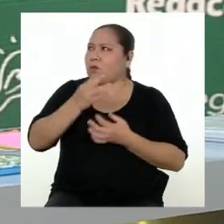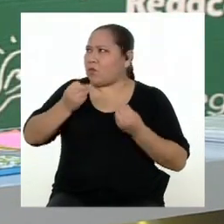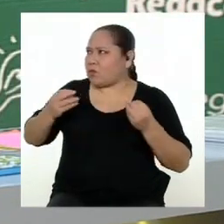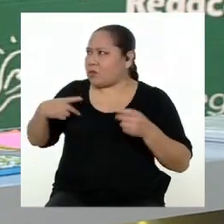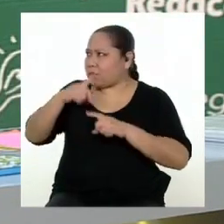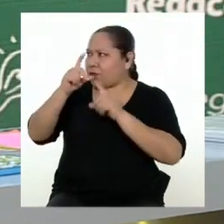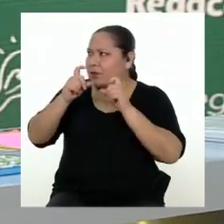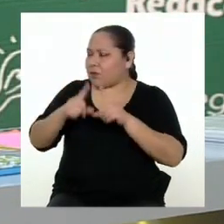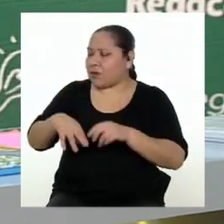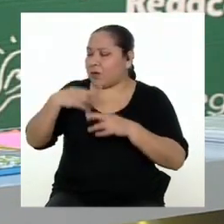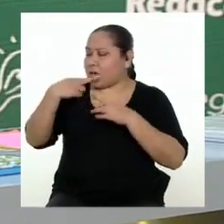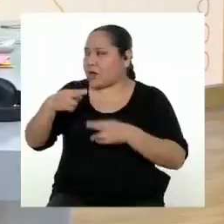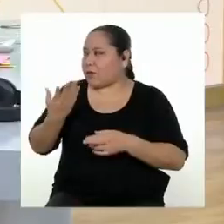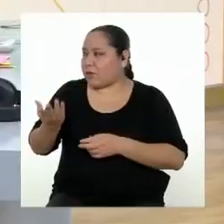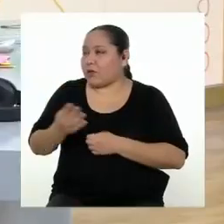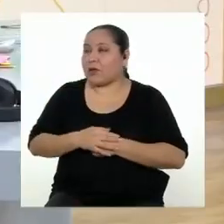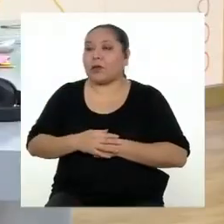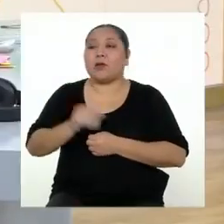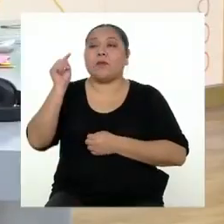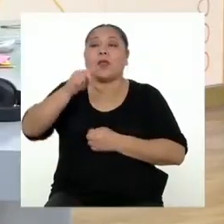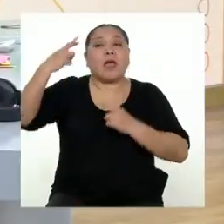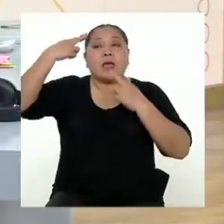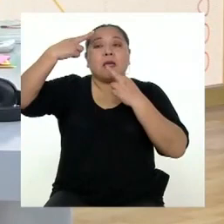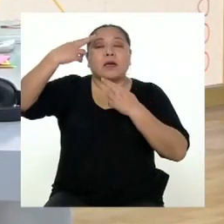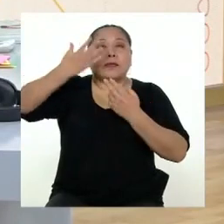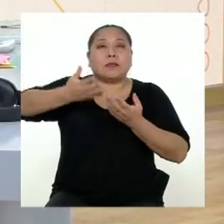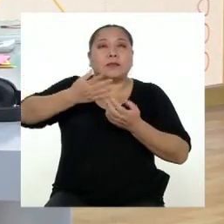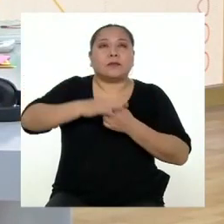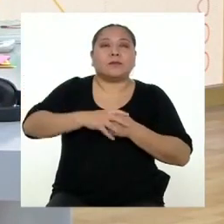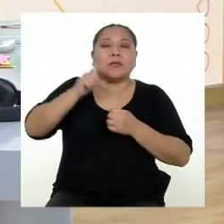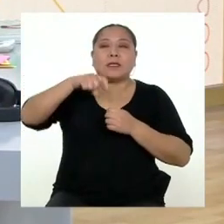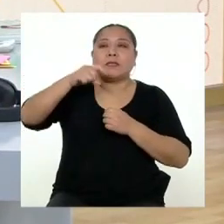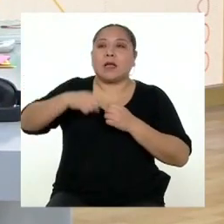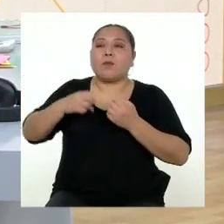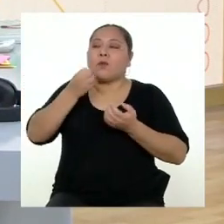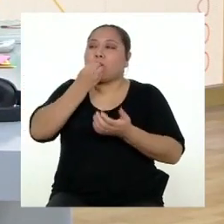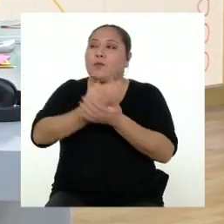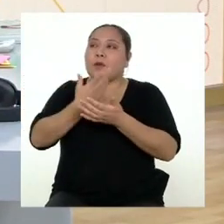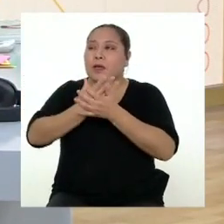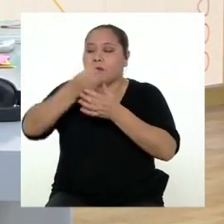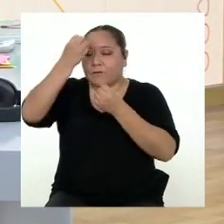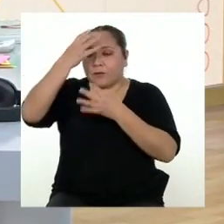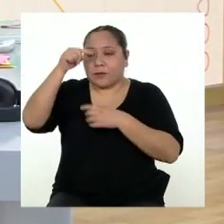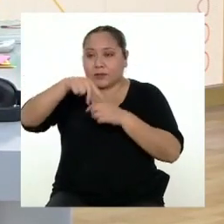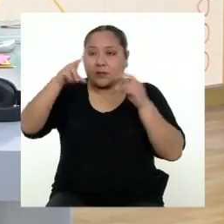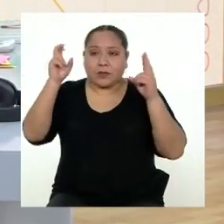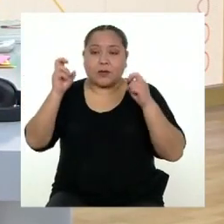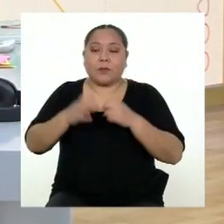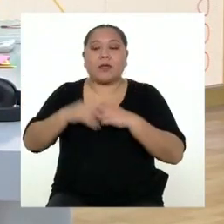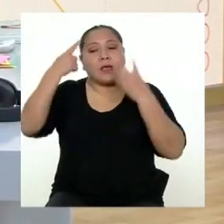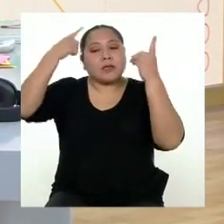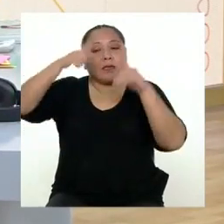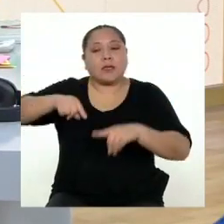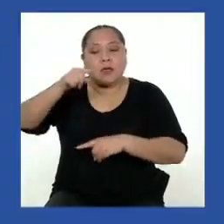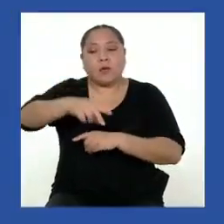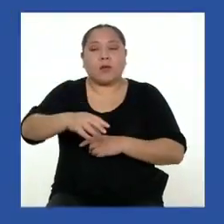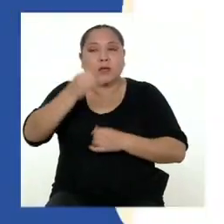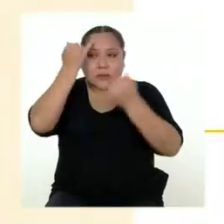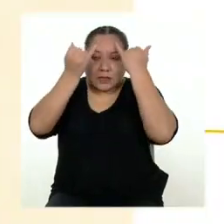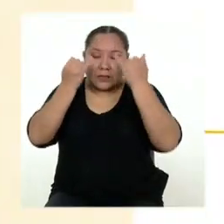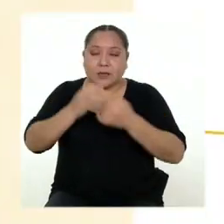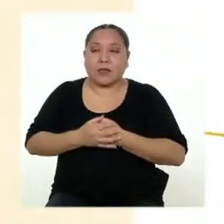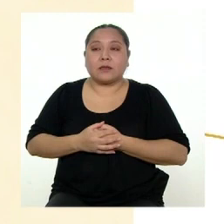preguntas que hay que responder. Para eso hay que estar bien informados del tema y decididos por nuestra propuesta.